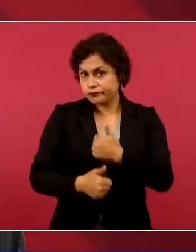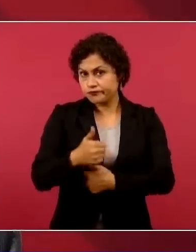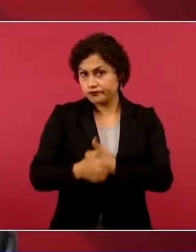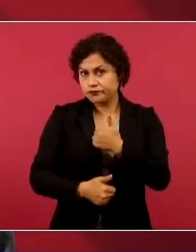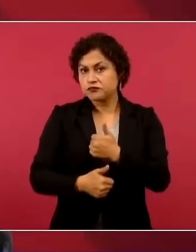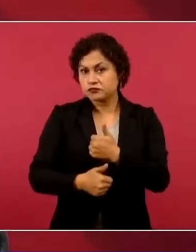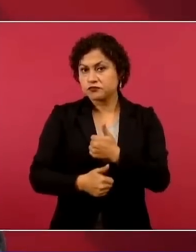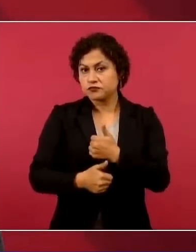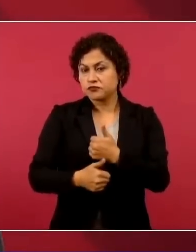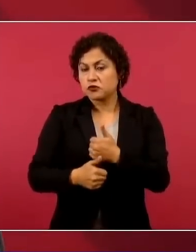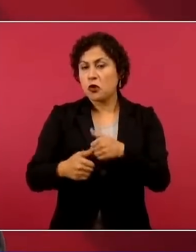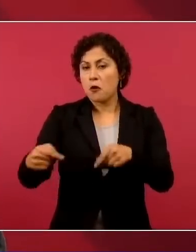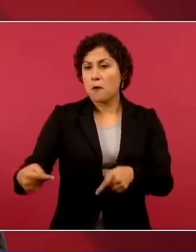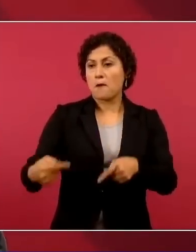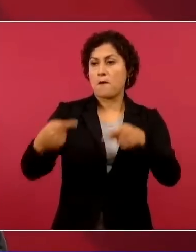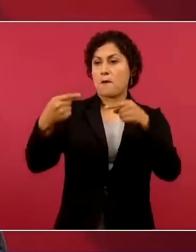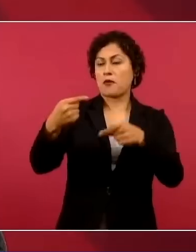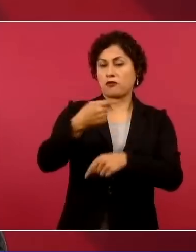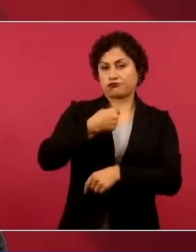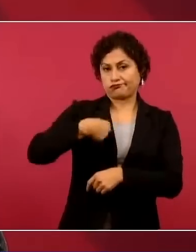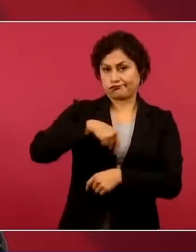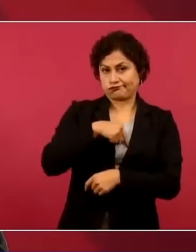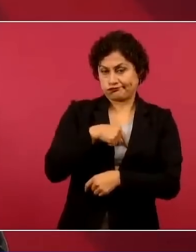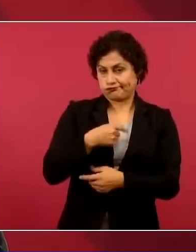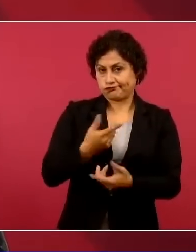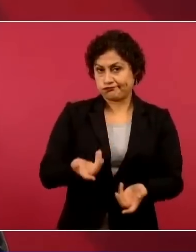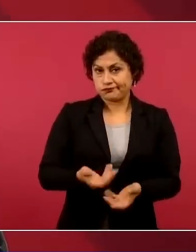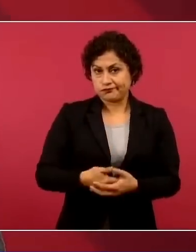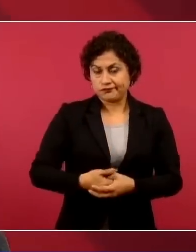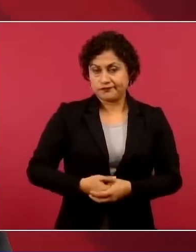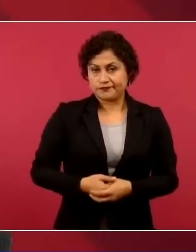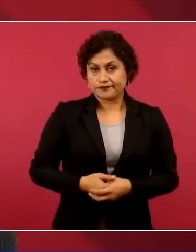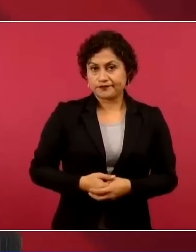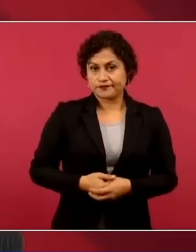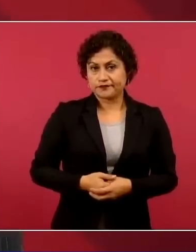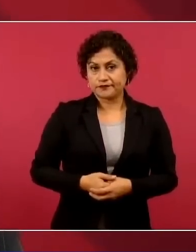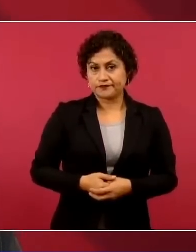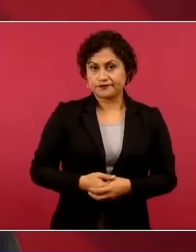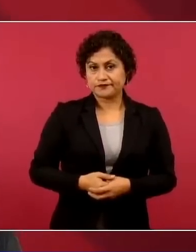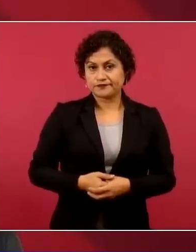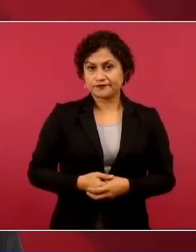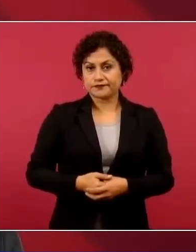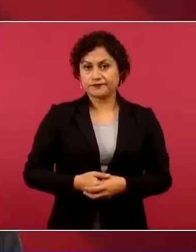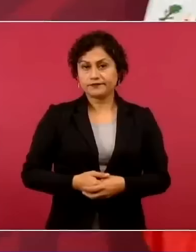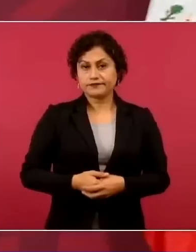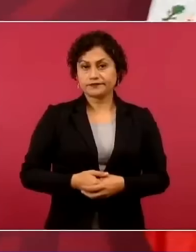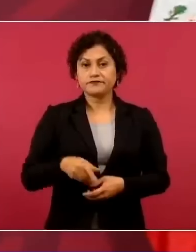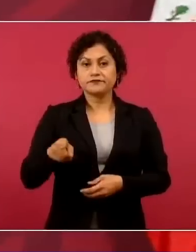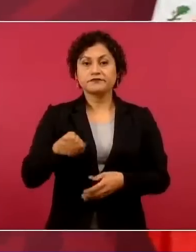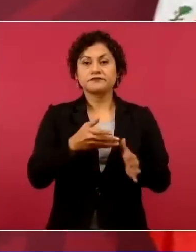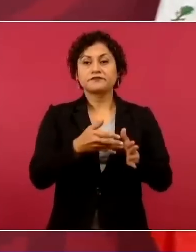contrario a nosotros, al que terminaron imponiendo.